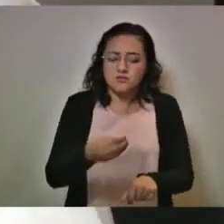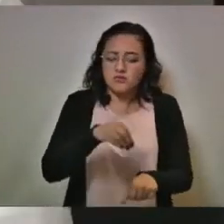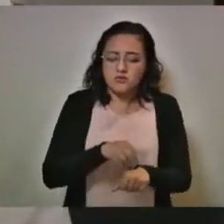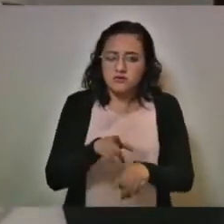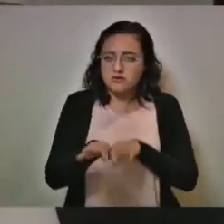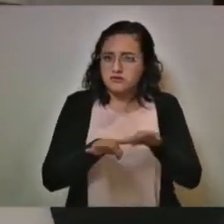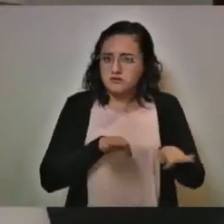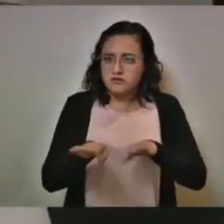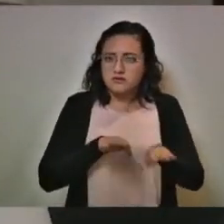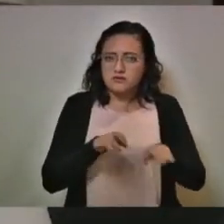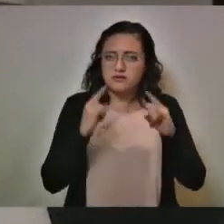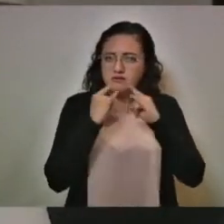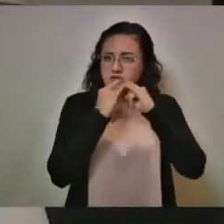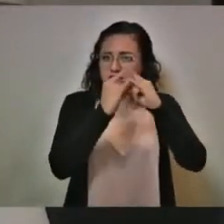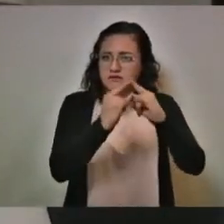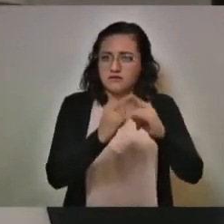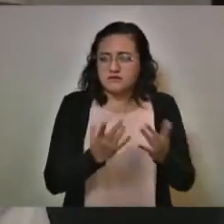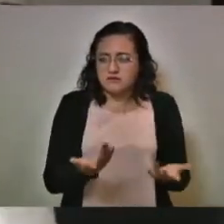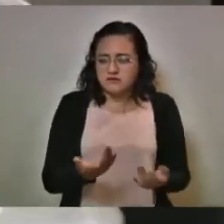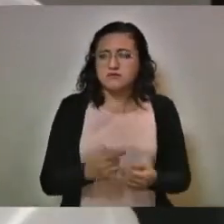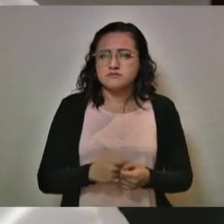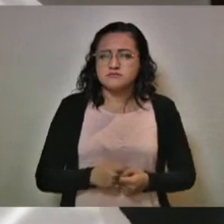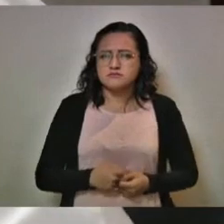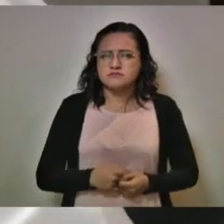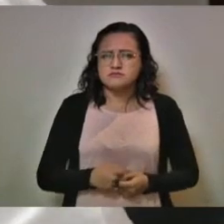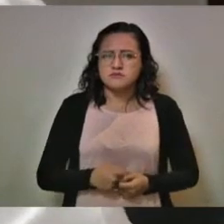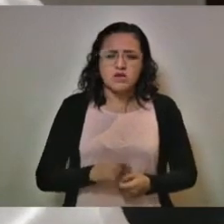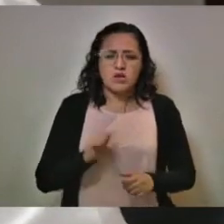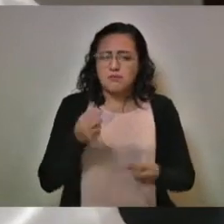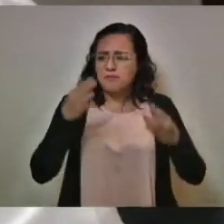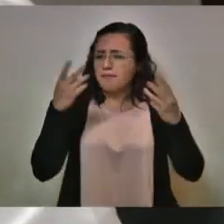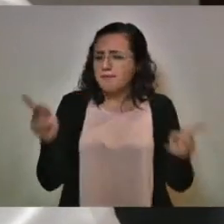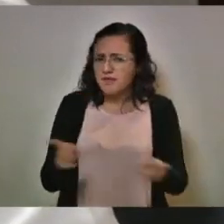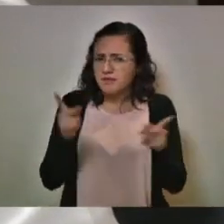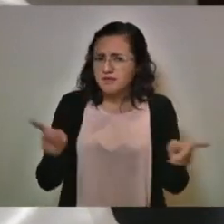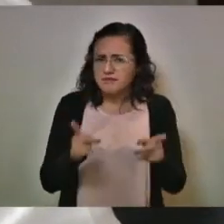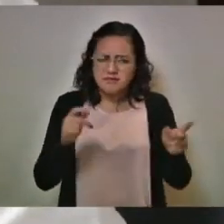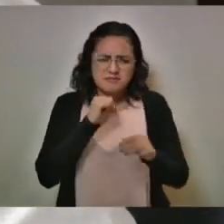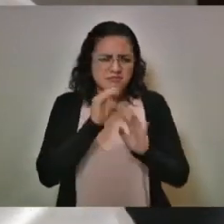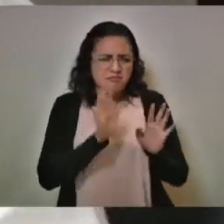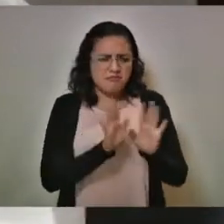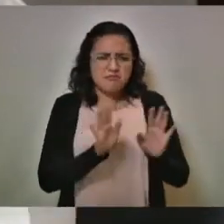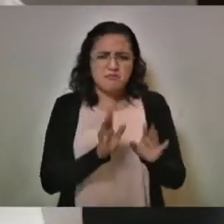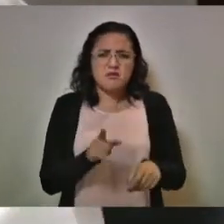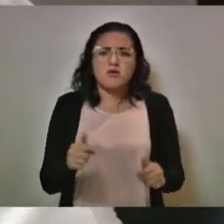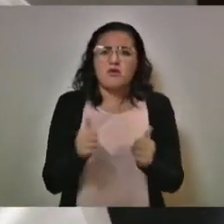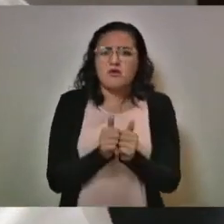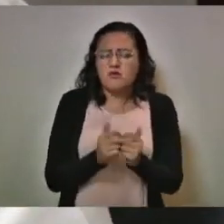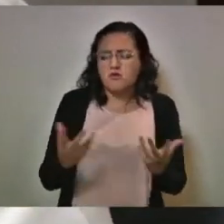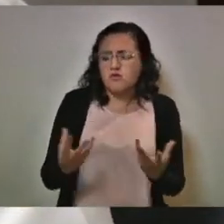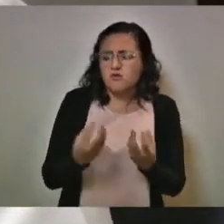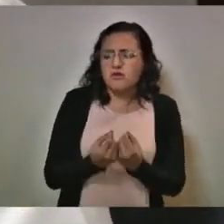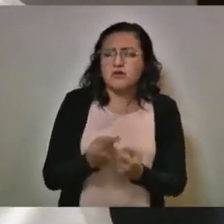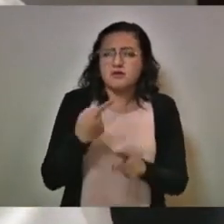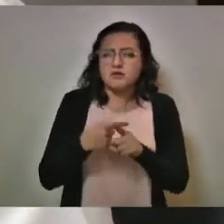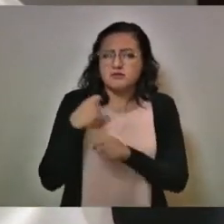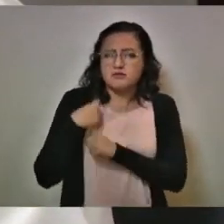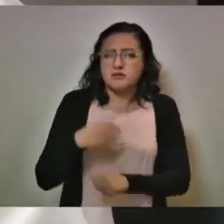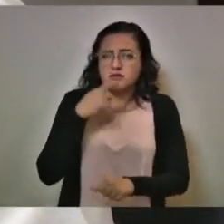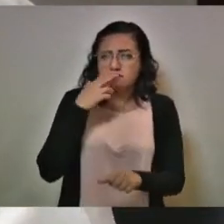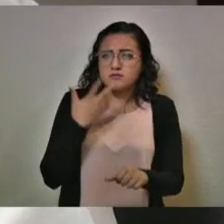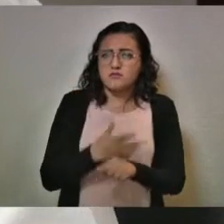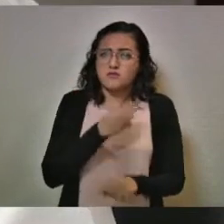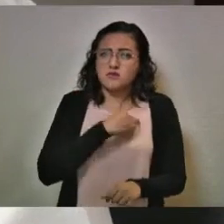instaló ninguna organización, ningún comerciante en este tianguis. En conjunto con la autoridad